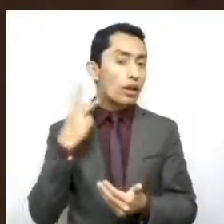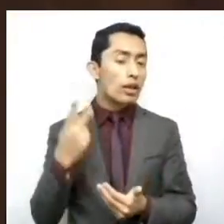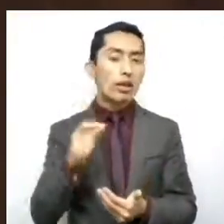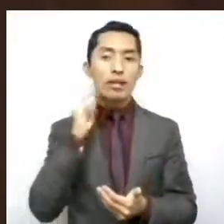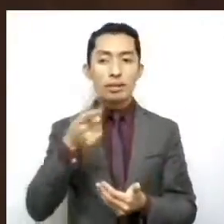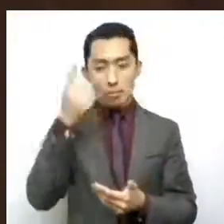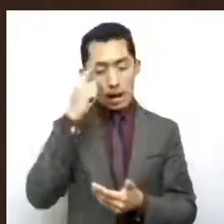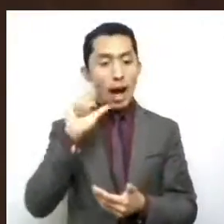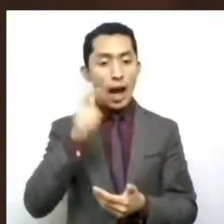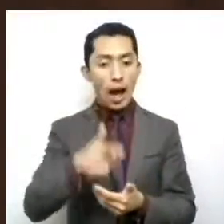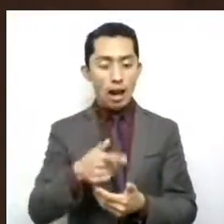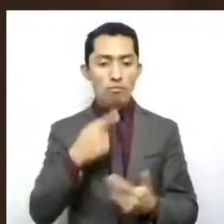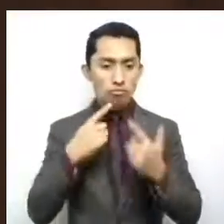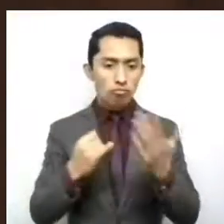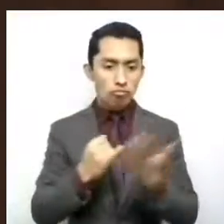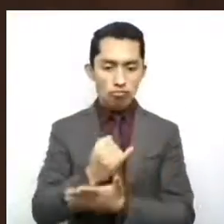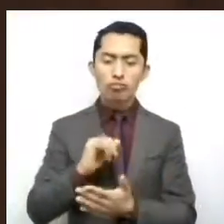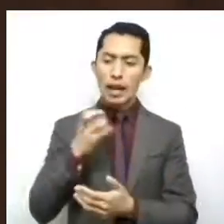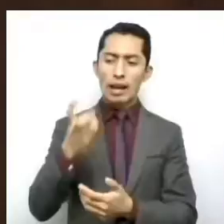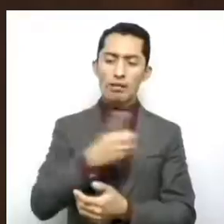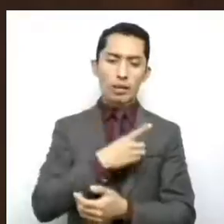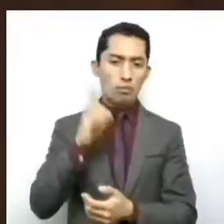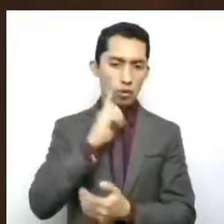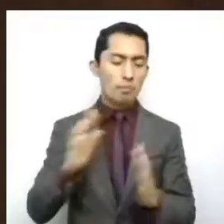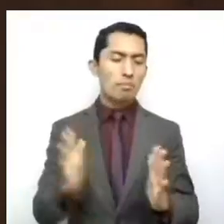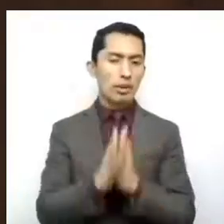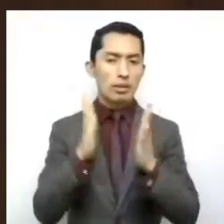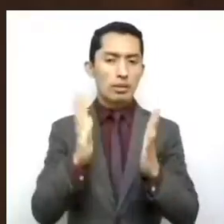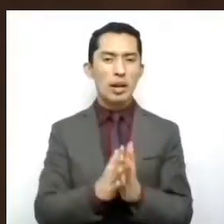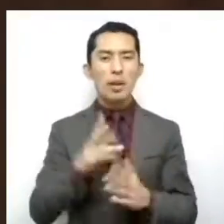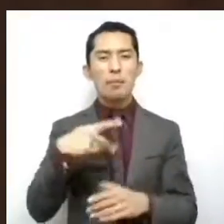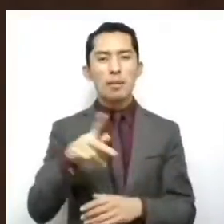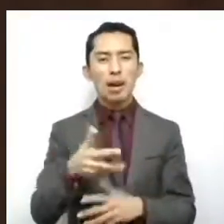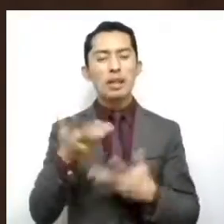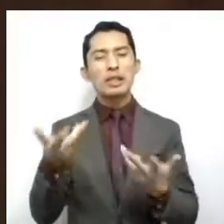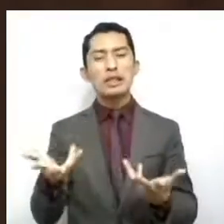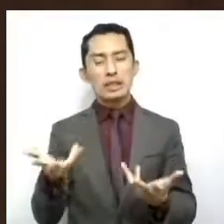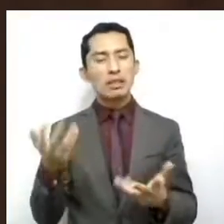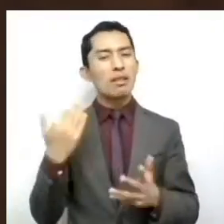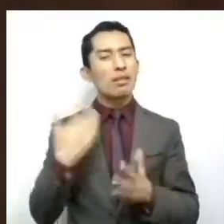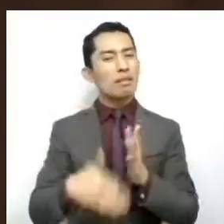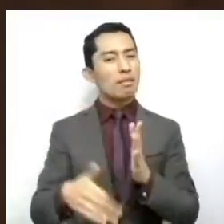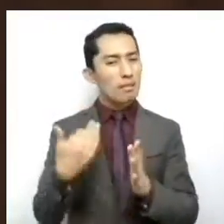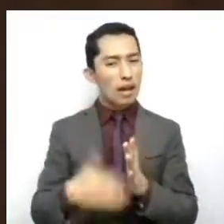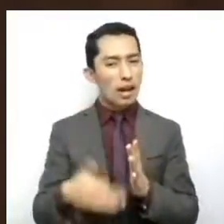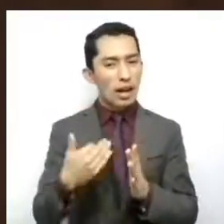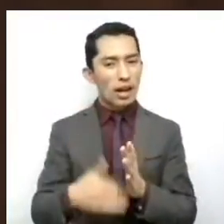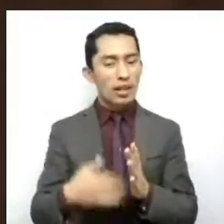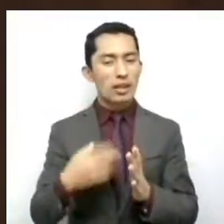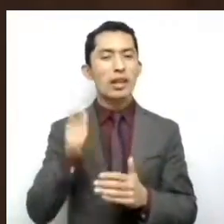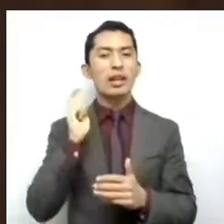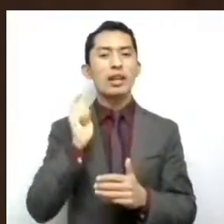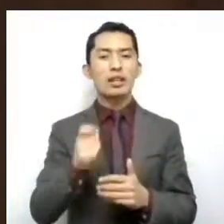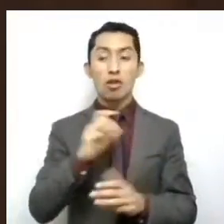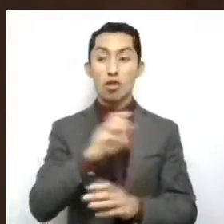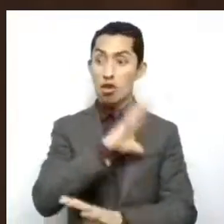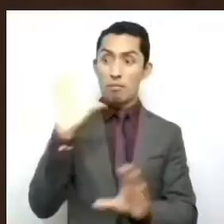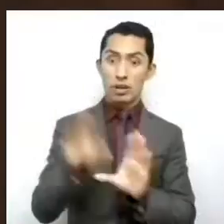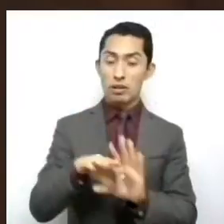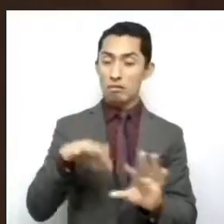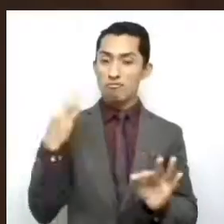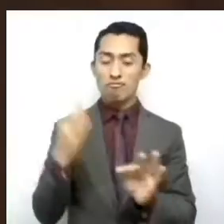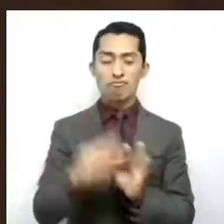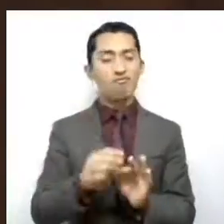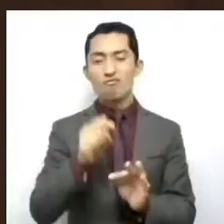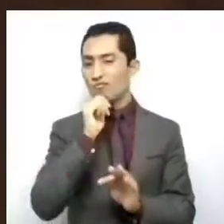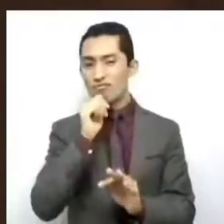decisiones. Sin embargo, la deuda es grande, por lo que no se ha saldado en su totalidad. A propósito,